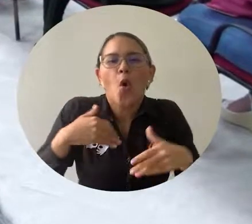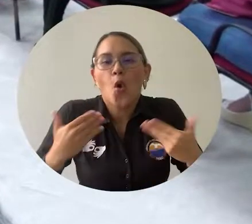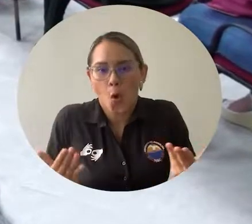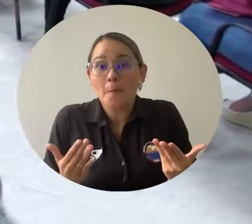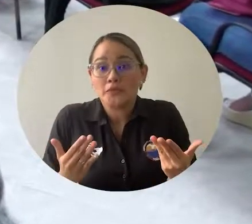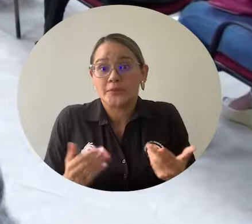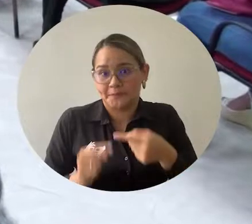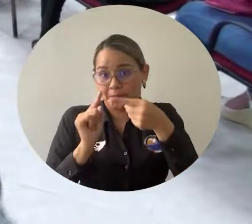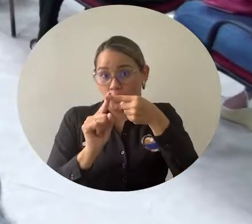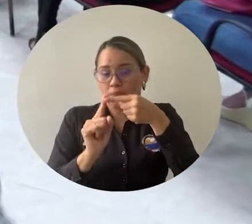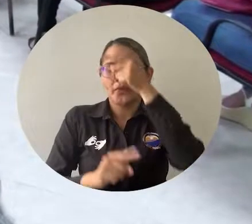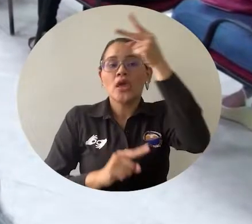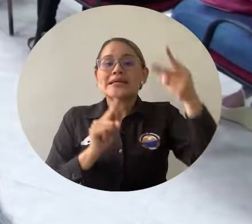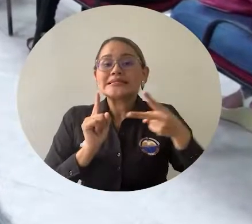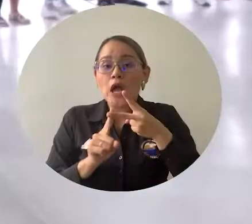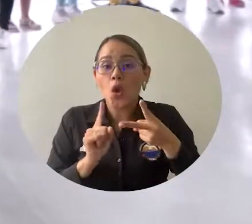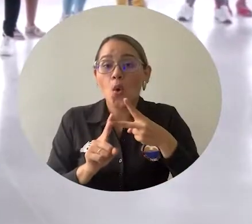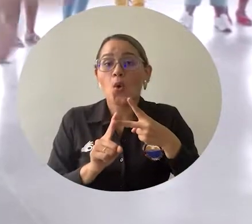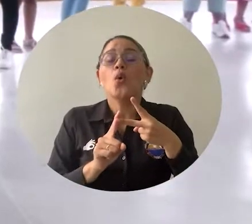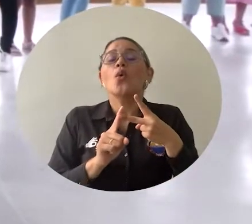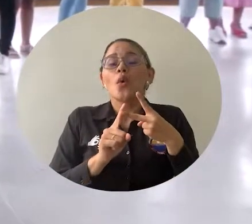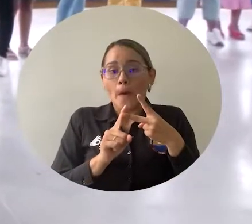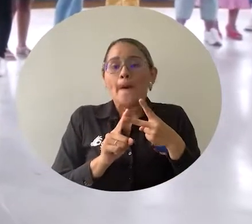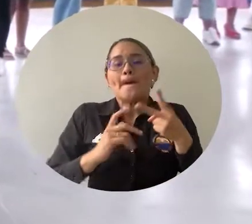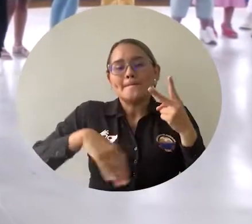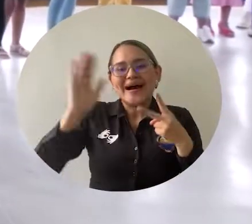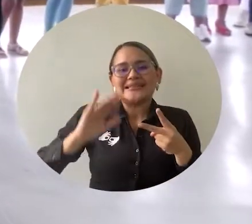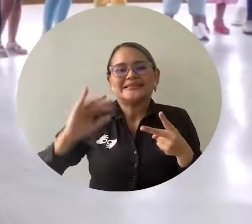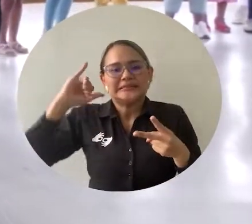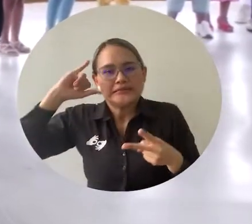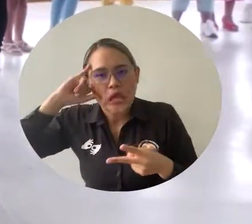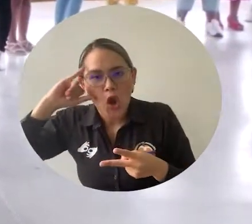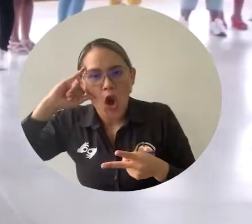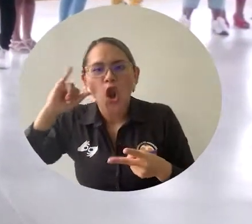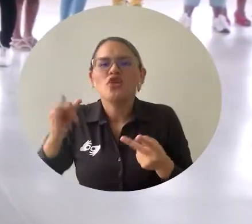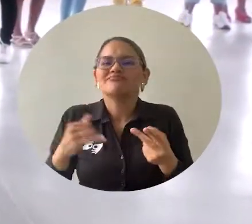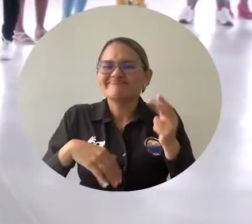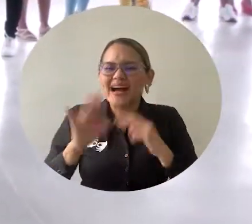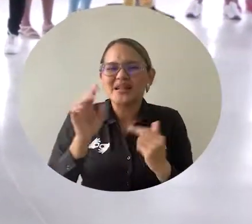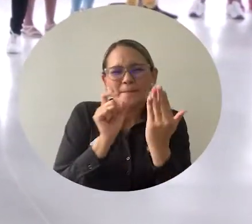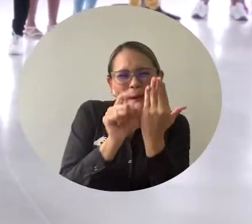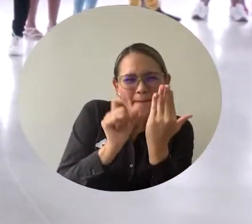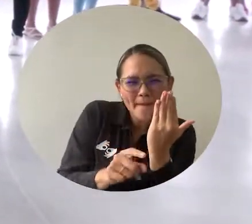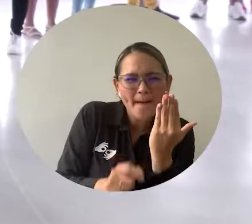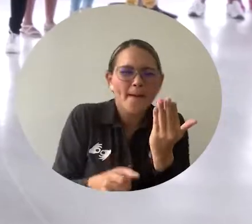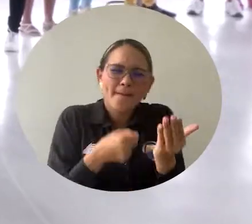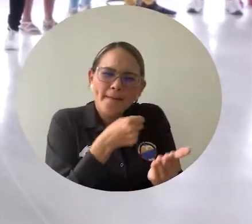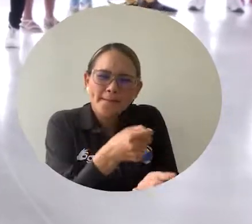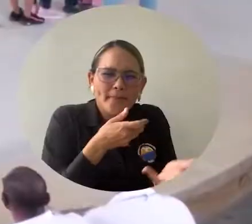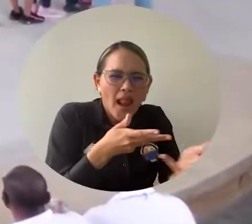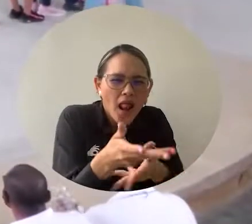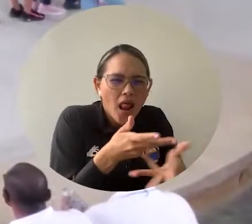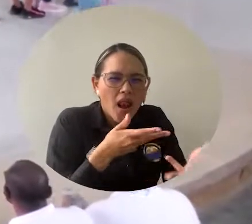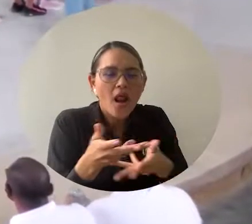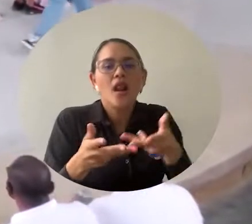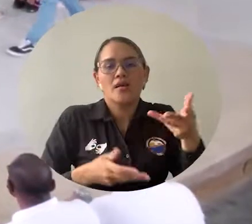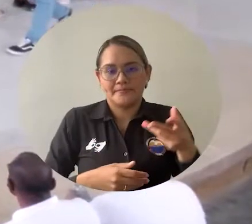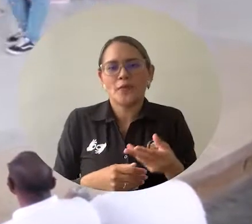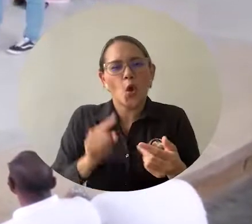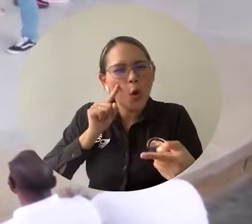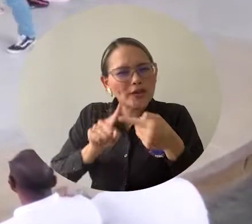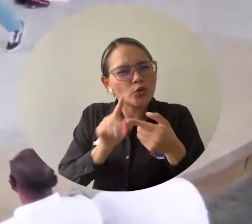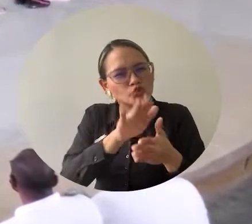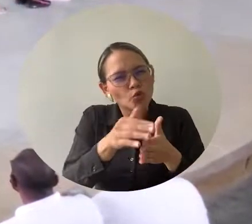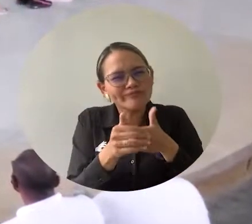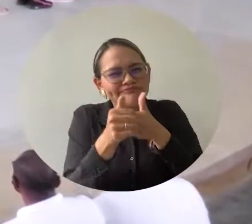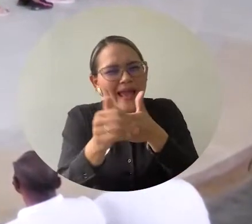y luego, en un ejercicio orientado por psicólogos, la aplicación de talleres y de pruebas psicotécnicas que nos permiten orientar un poco más